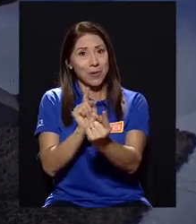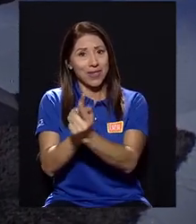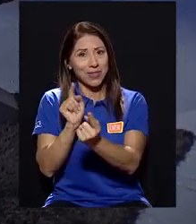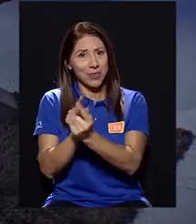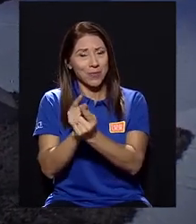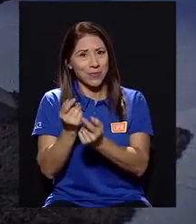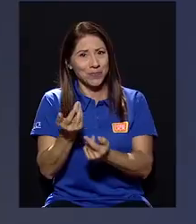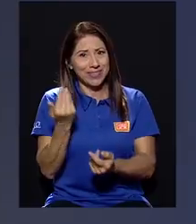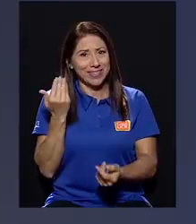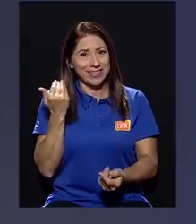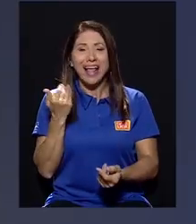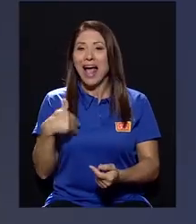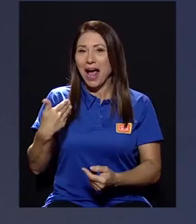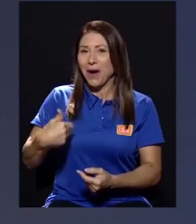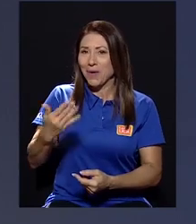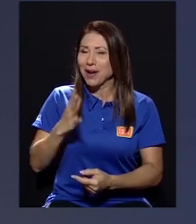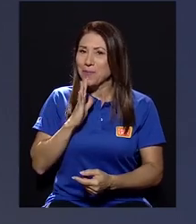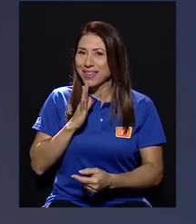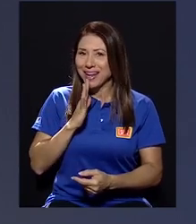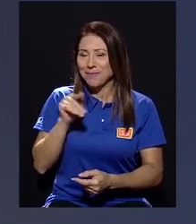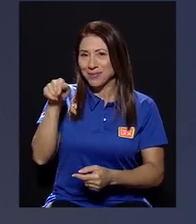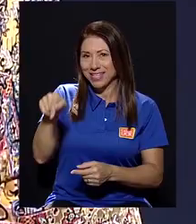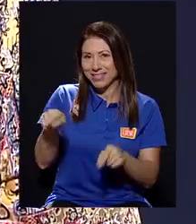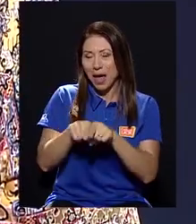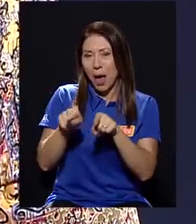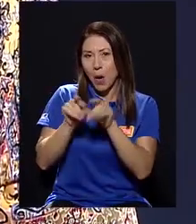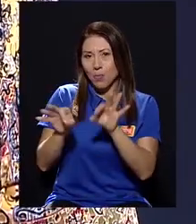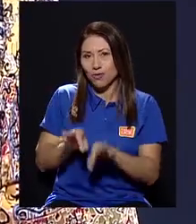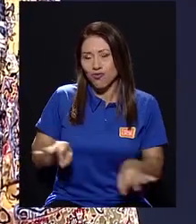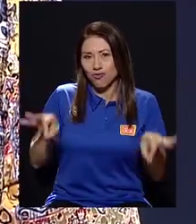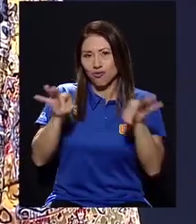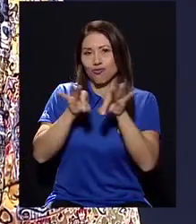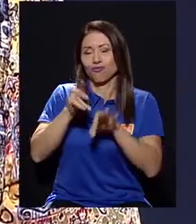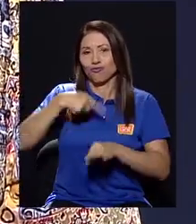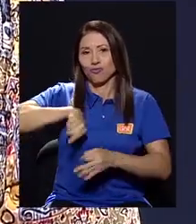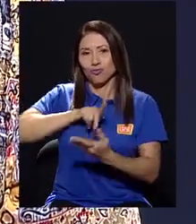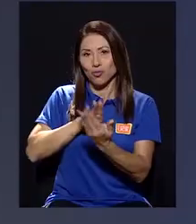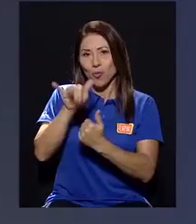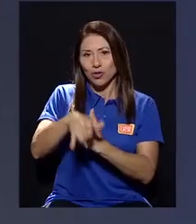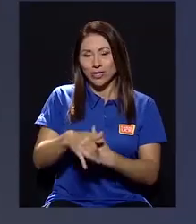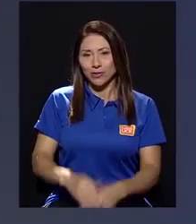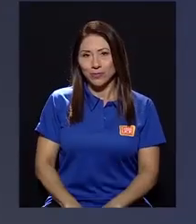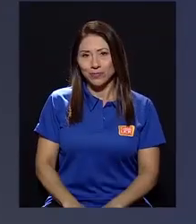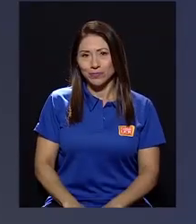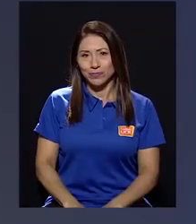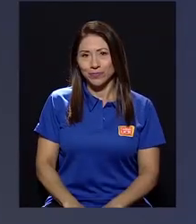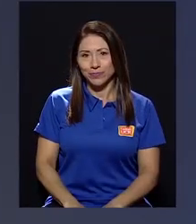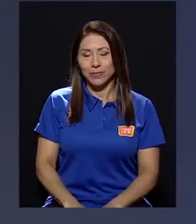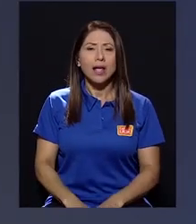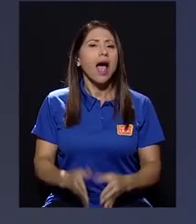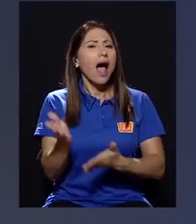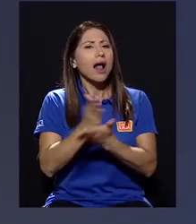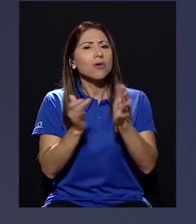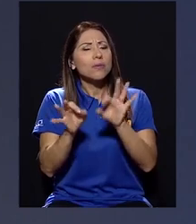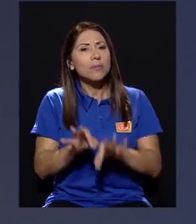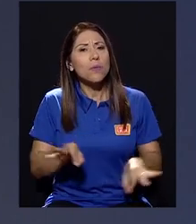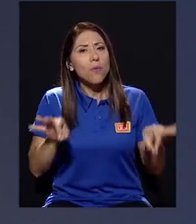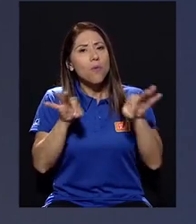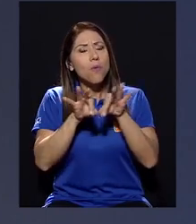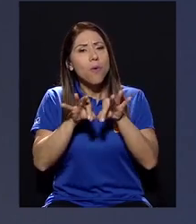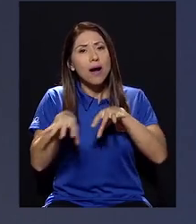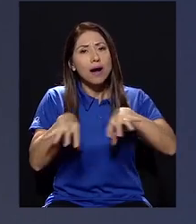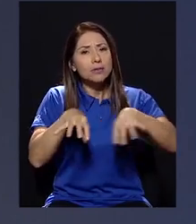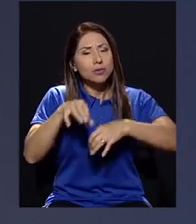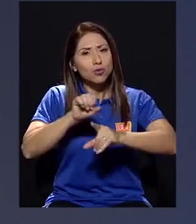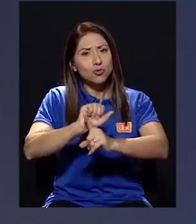comentaremos sobre eso. Ahora comentaremos esa otra faceta tan importante de nuestro proyecto. Importantísimo. La acción